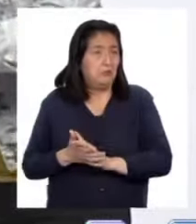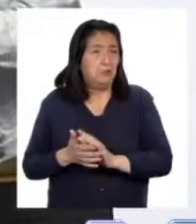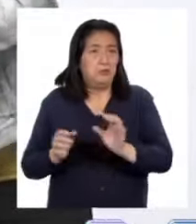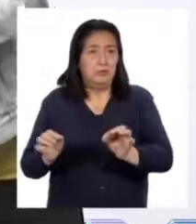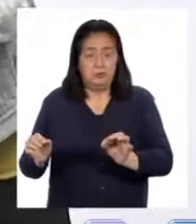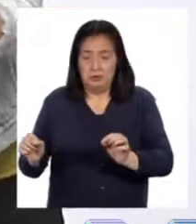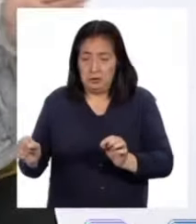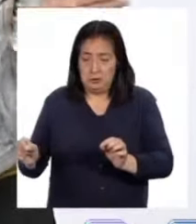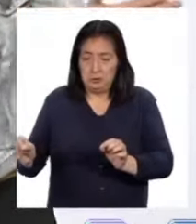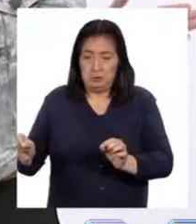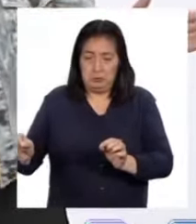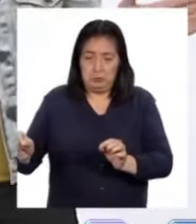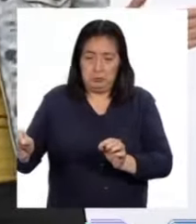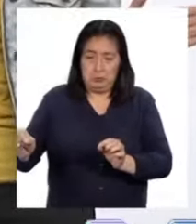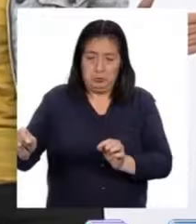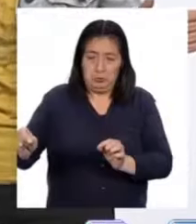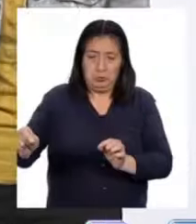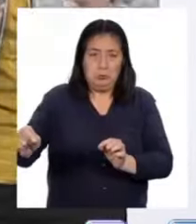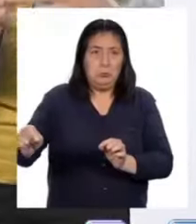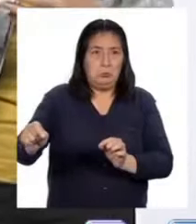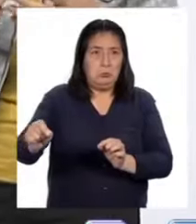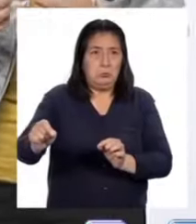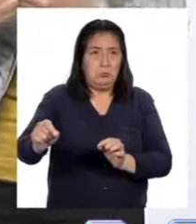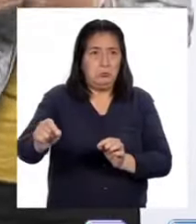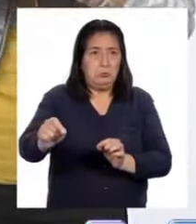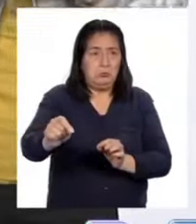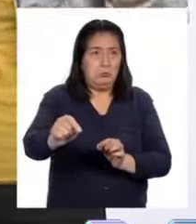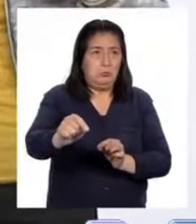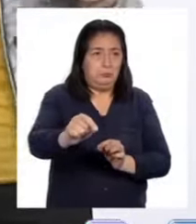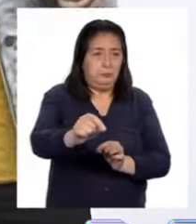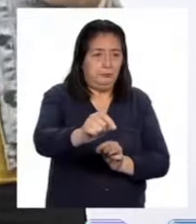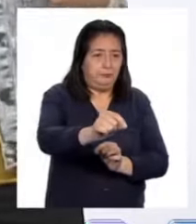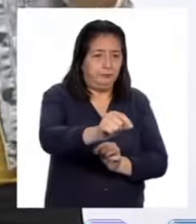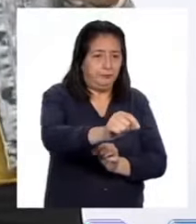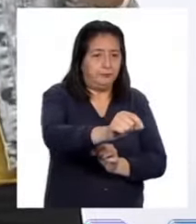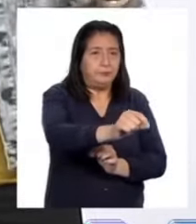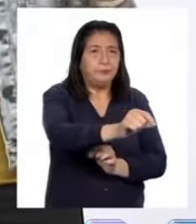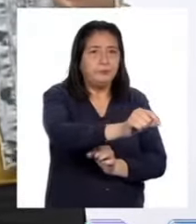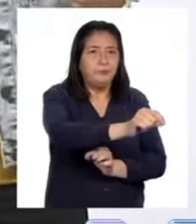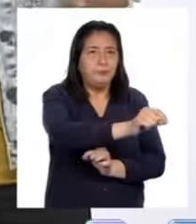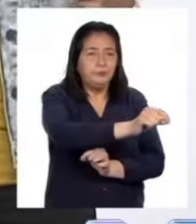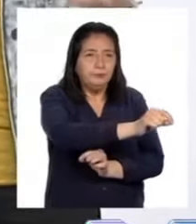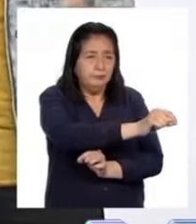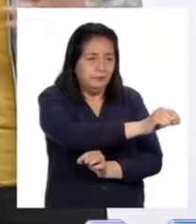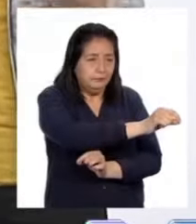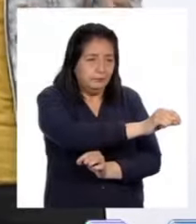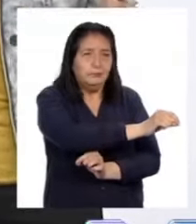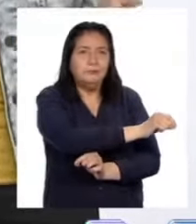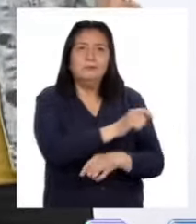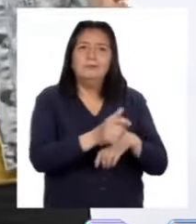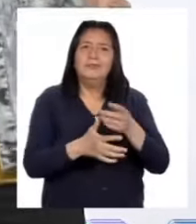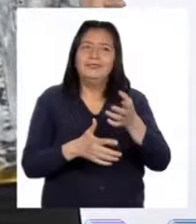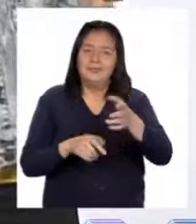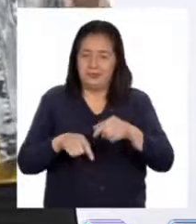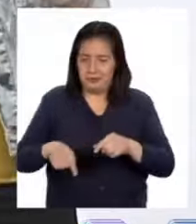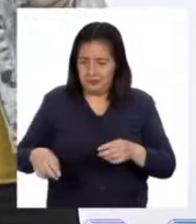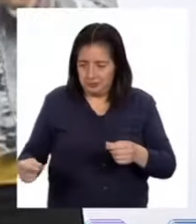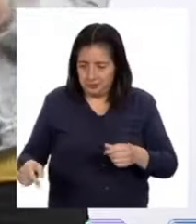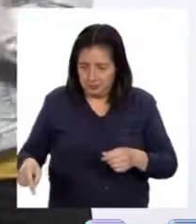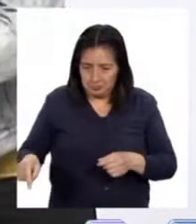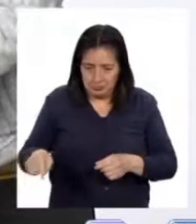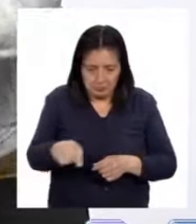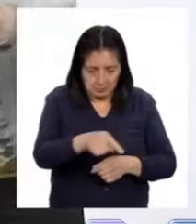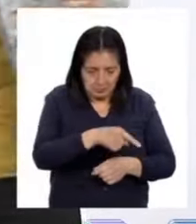caminan alrededor de la estaca de tal manera que la soga esté tensa todo el tiempo y así se traza una marca en la Tierra,